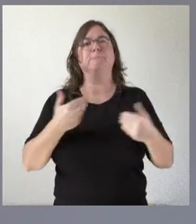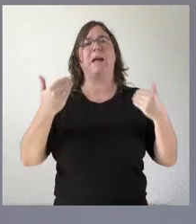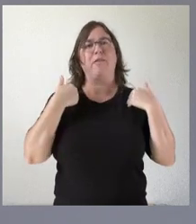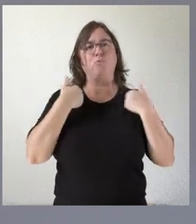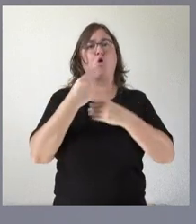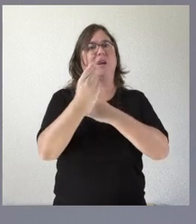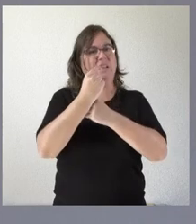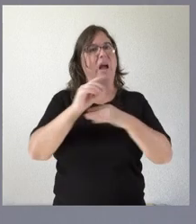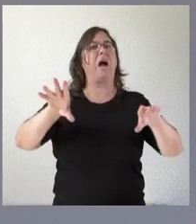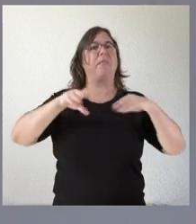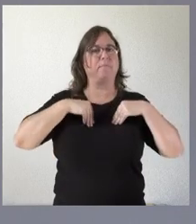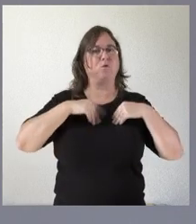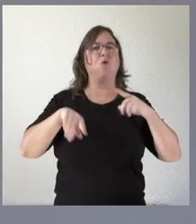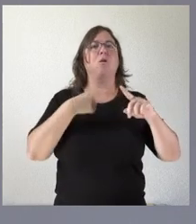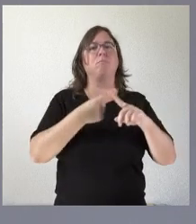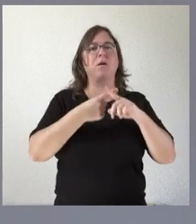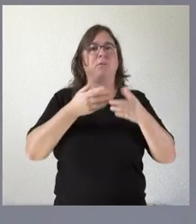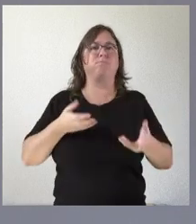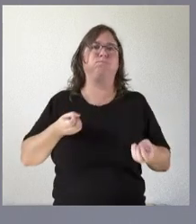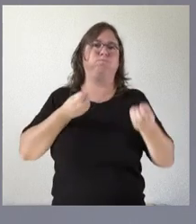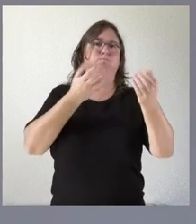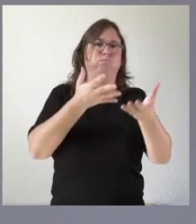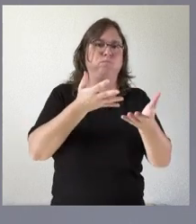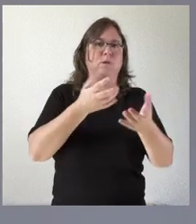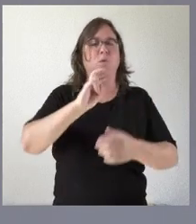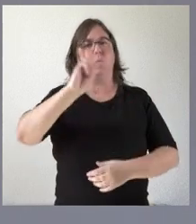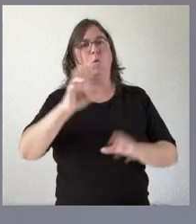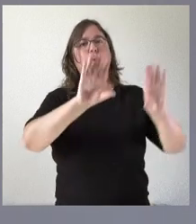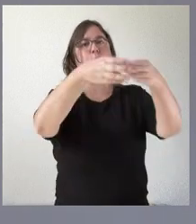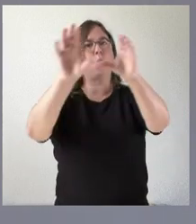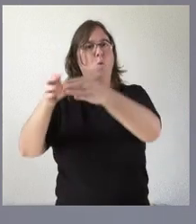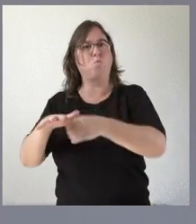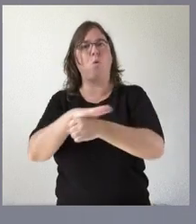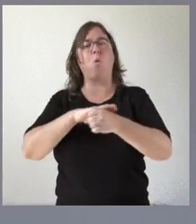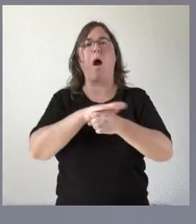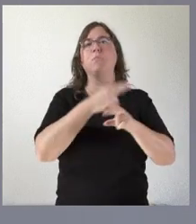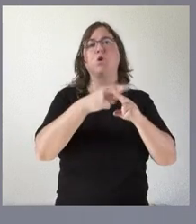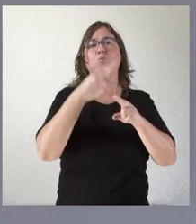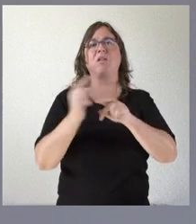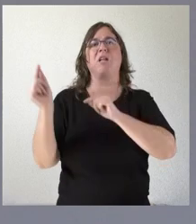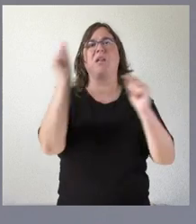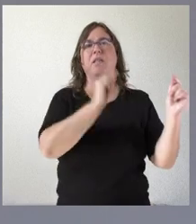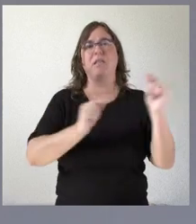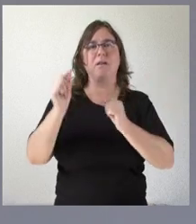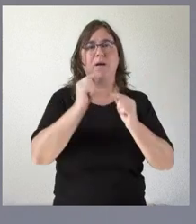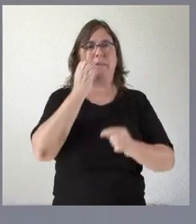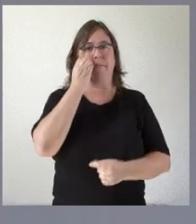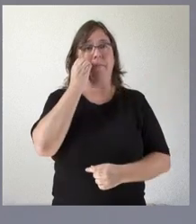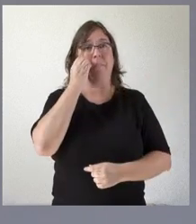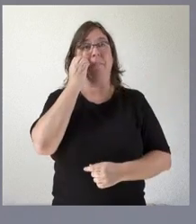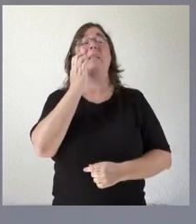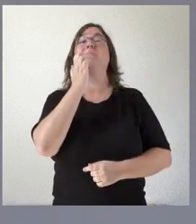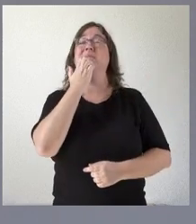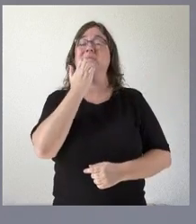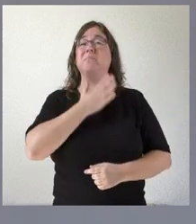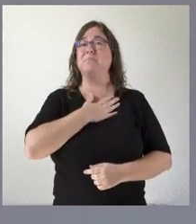y asumimos por tanto la contribución que puedan tener distintos grupos en el ámbito parlamentario al debate político en la forma que lo crean oportuno pero sí nos gustaría